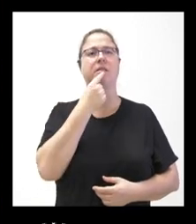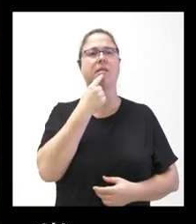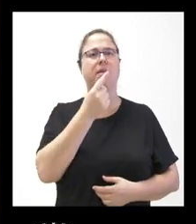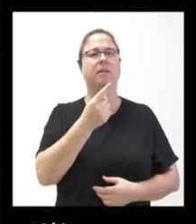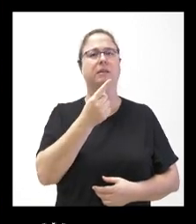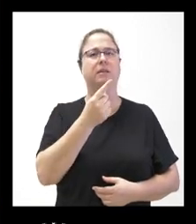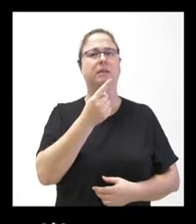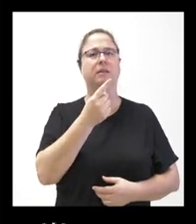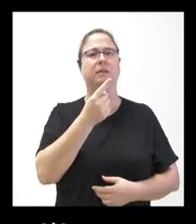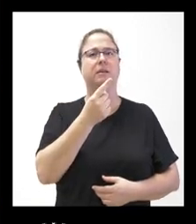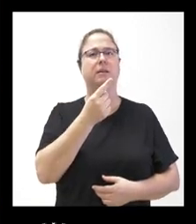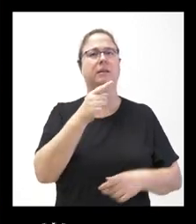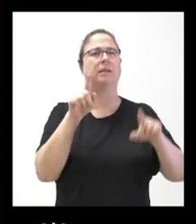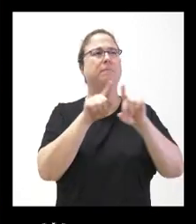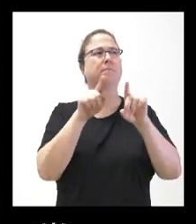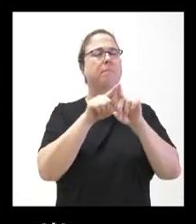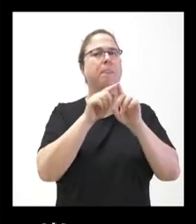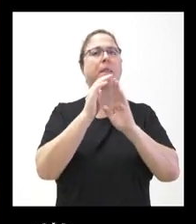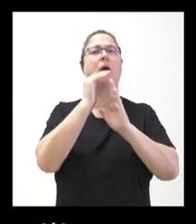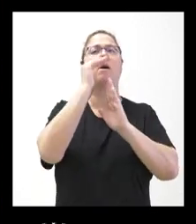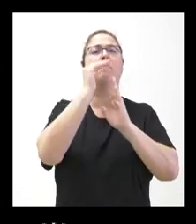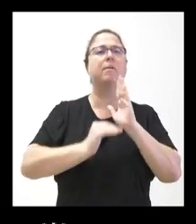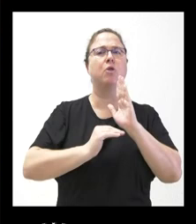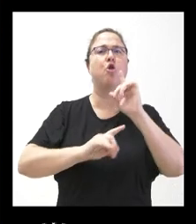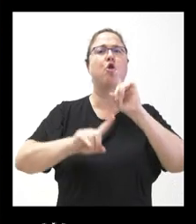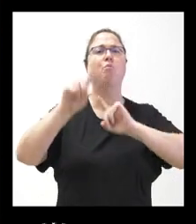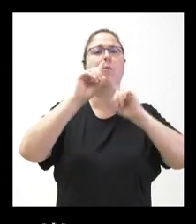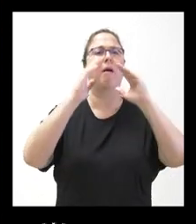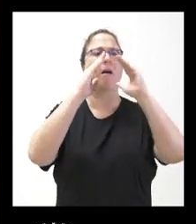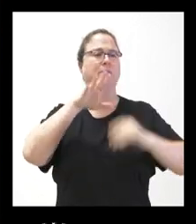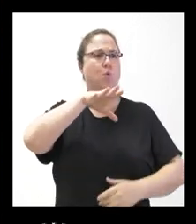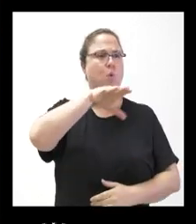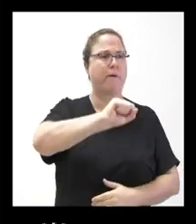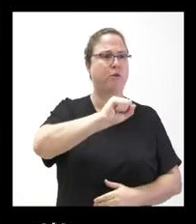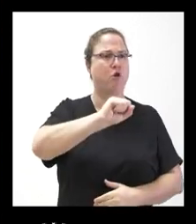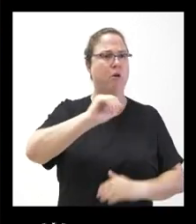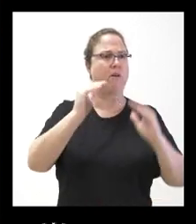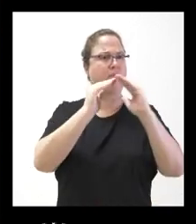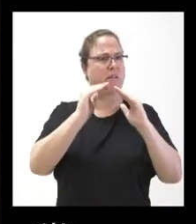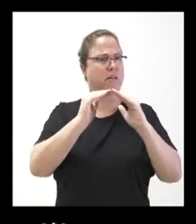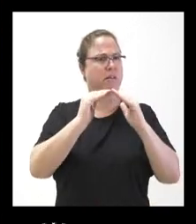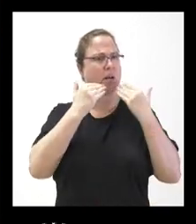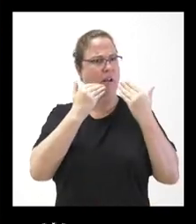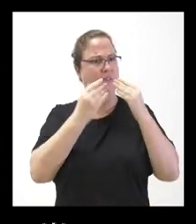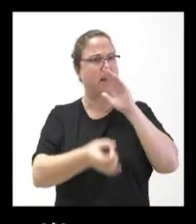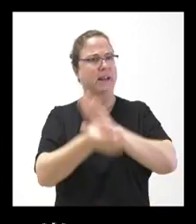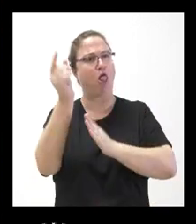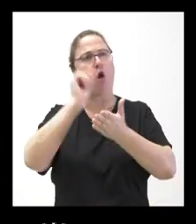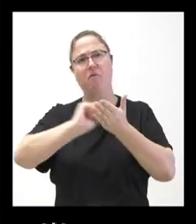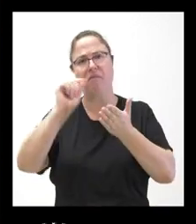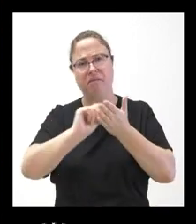bajada o la menor dimensión del problema de las ocupaciones de viviendas en Castilla y León a la creación de las oficinas